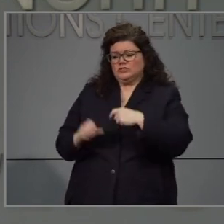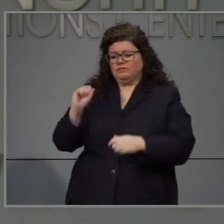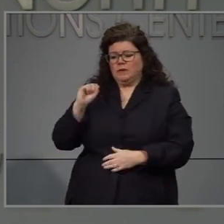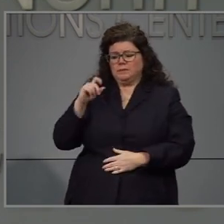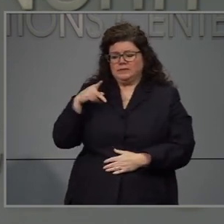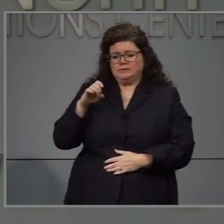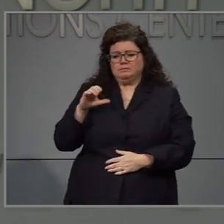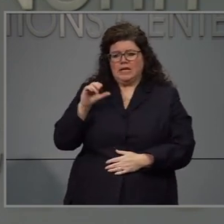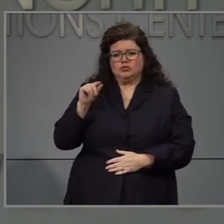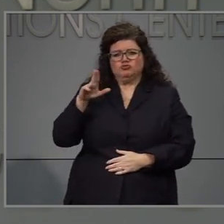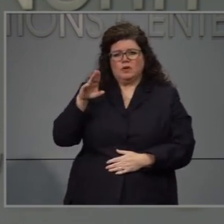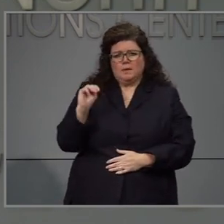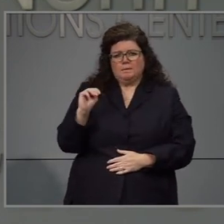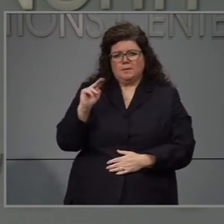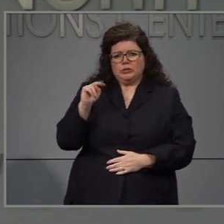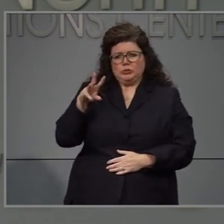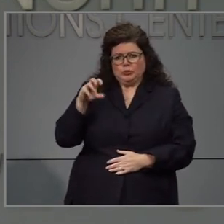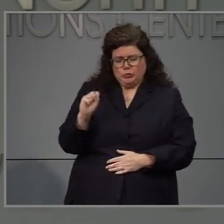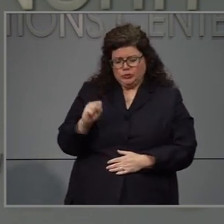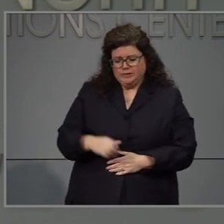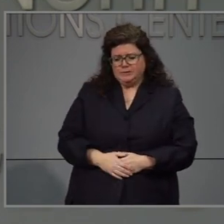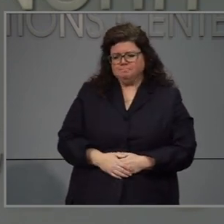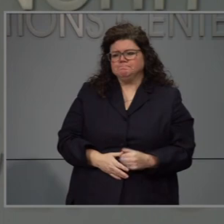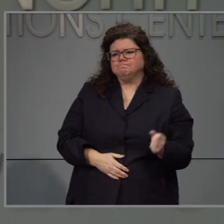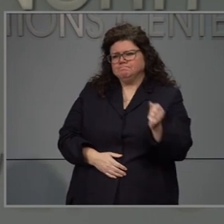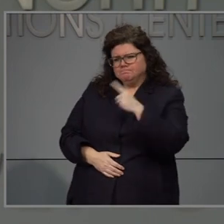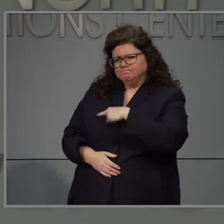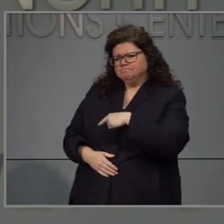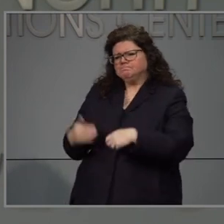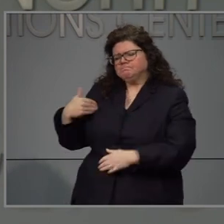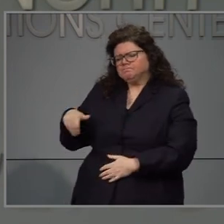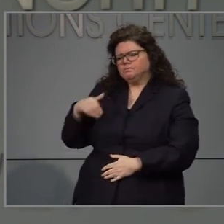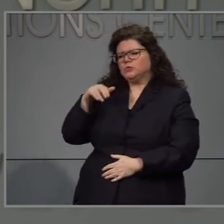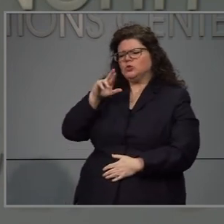Puente en ya un espectro en diez Rubén.